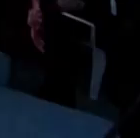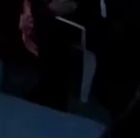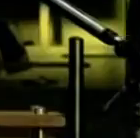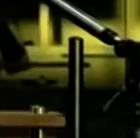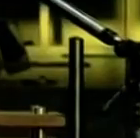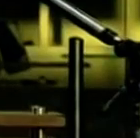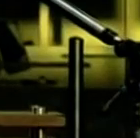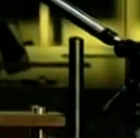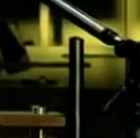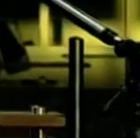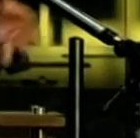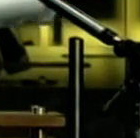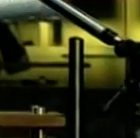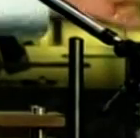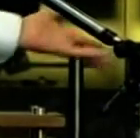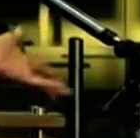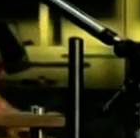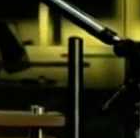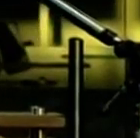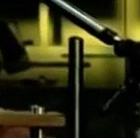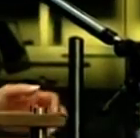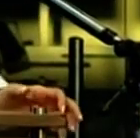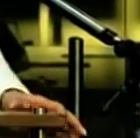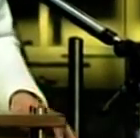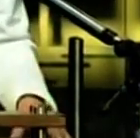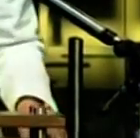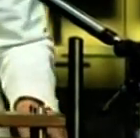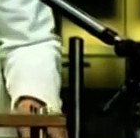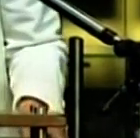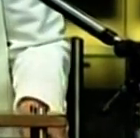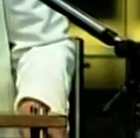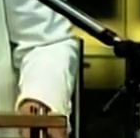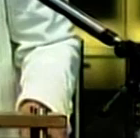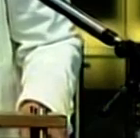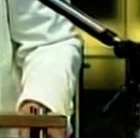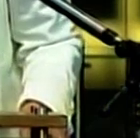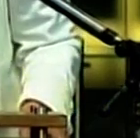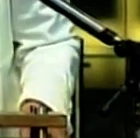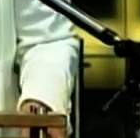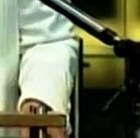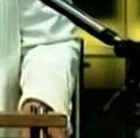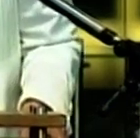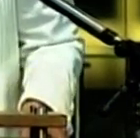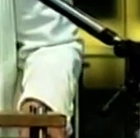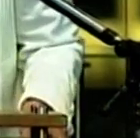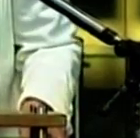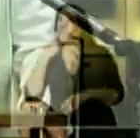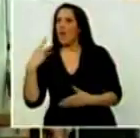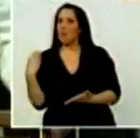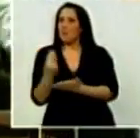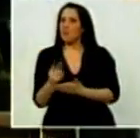de mis amigas no había sido intendente, pero no había sido la primera vez en la historia. hubo otra,